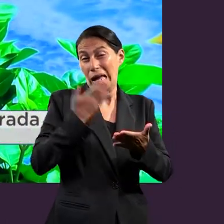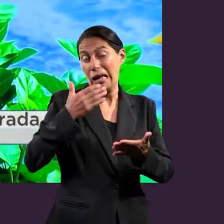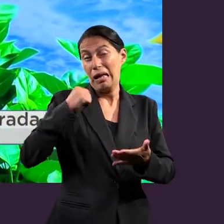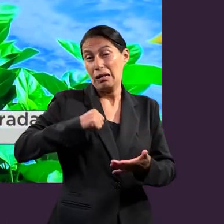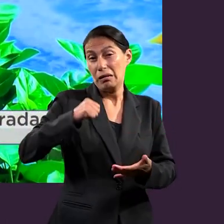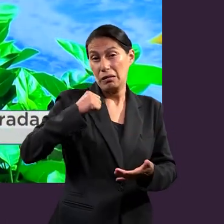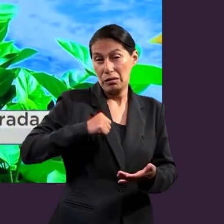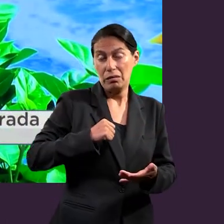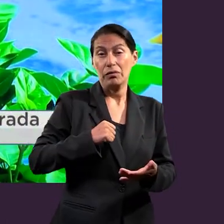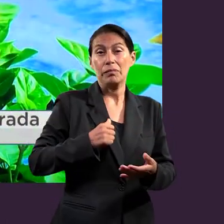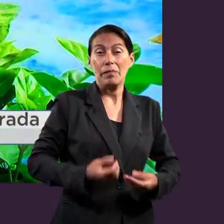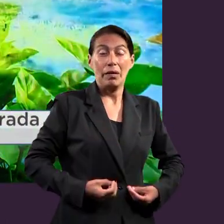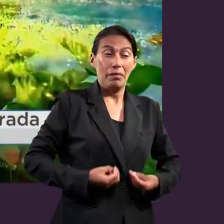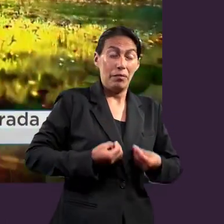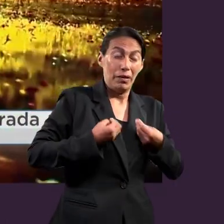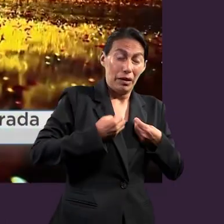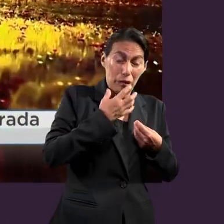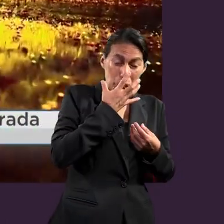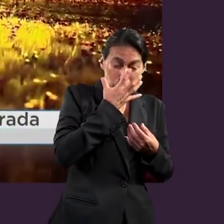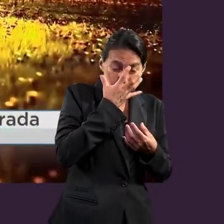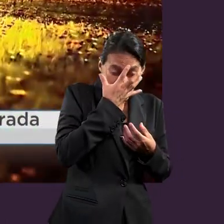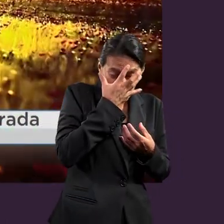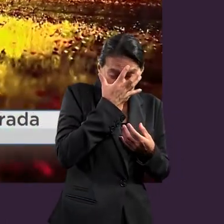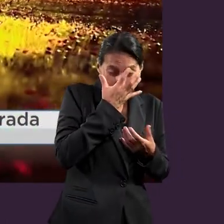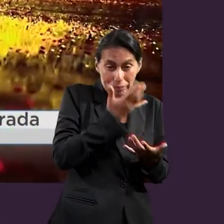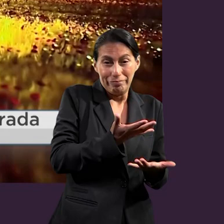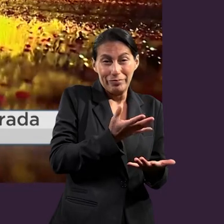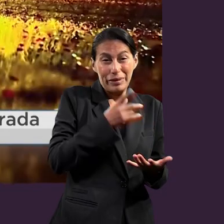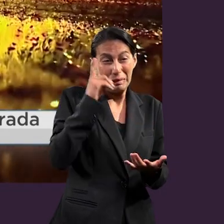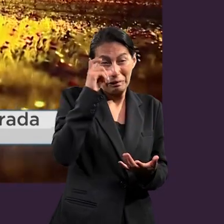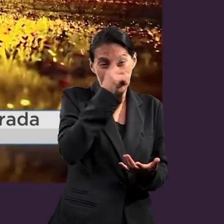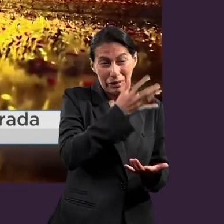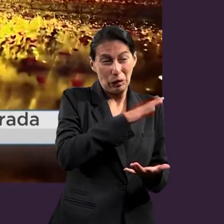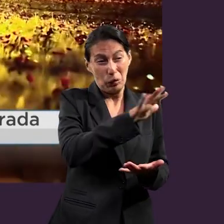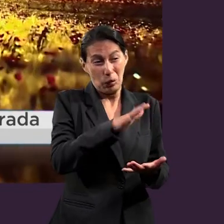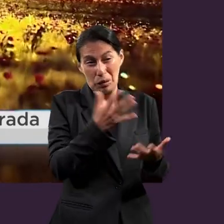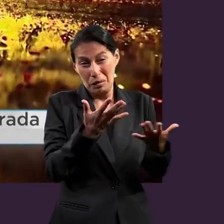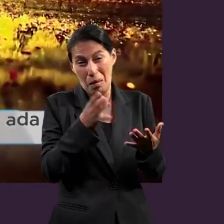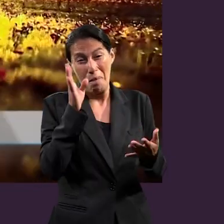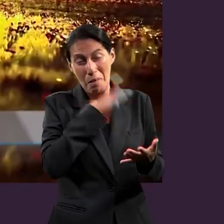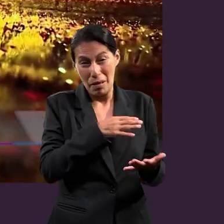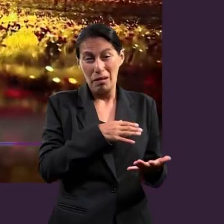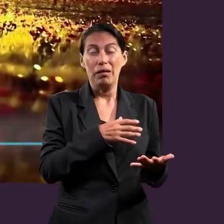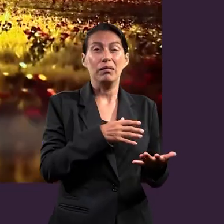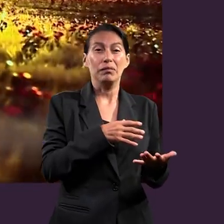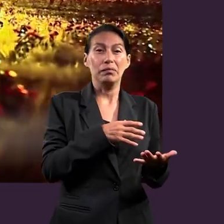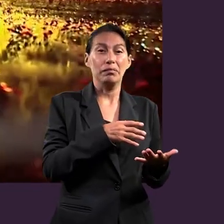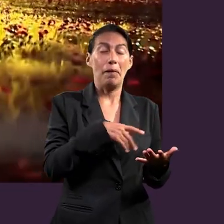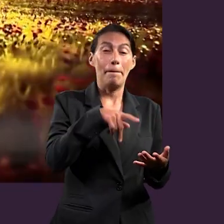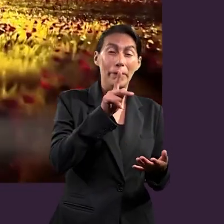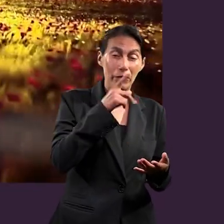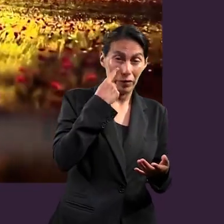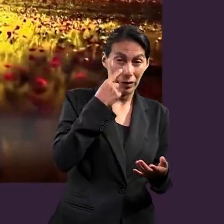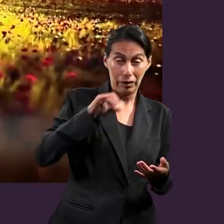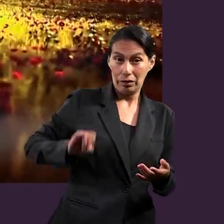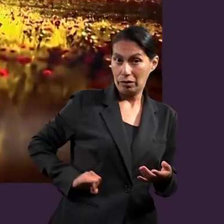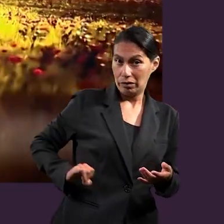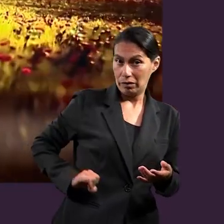en su vida antigua. Era una vida tan vergonzosa, por sus prácticas malsanas, inapropiadas,